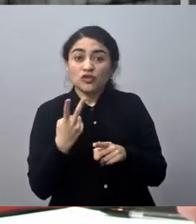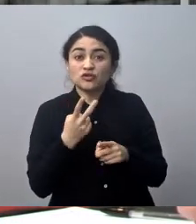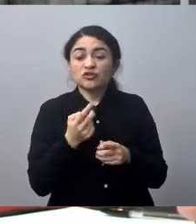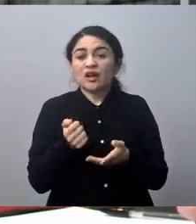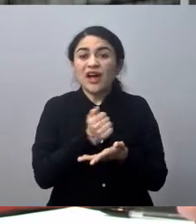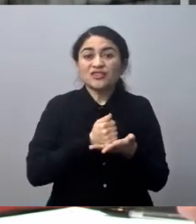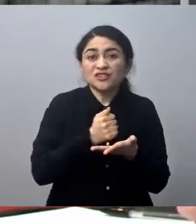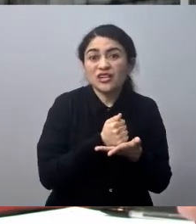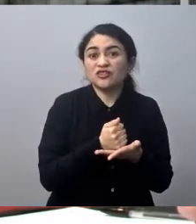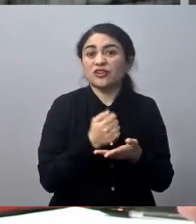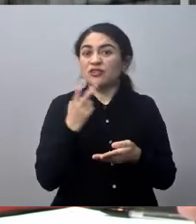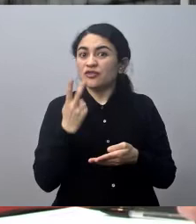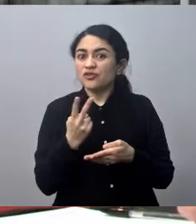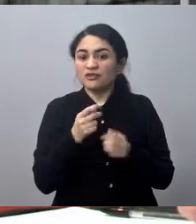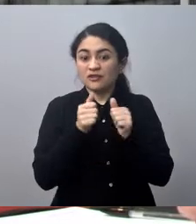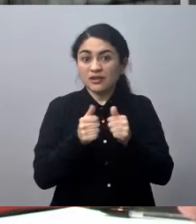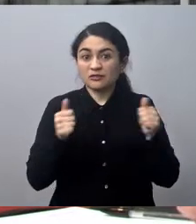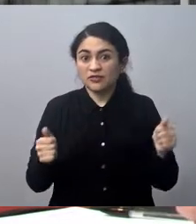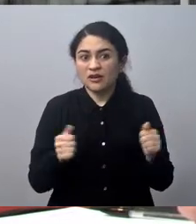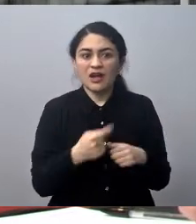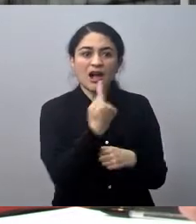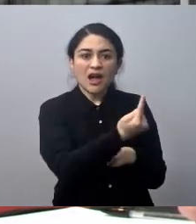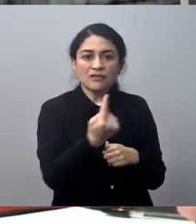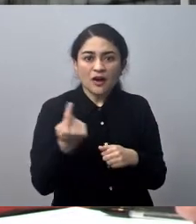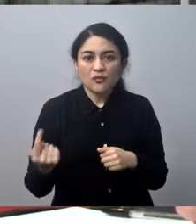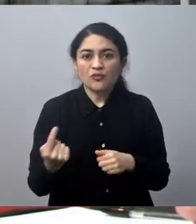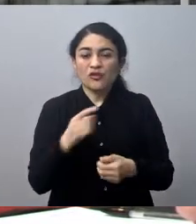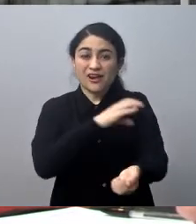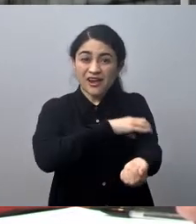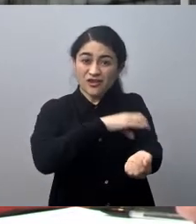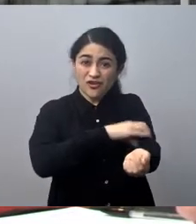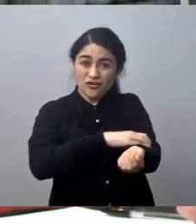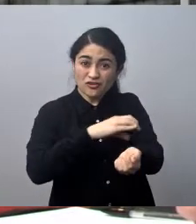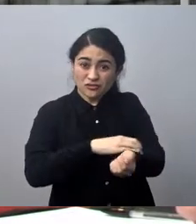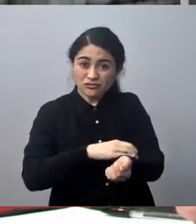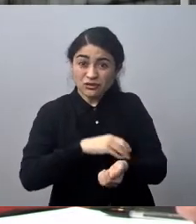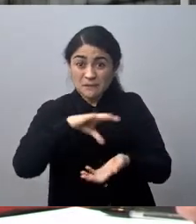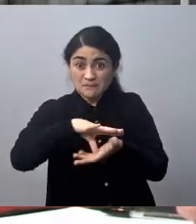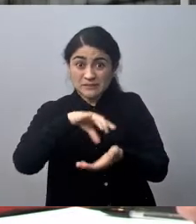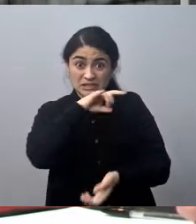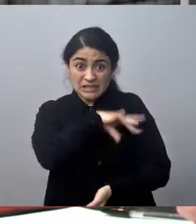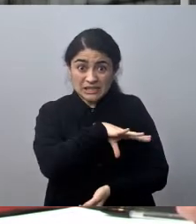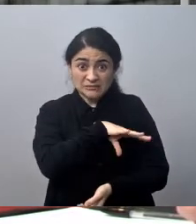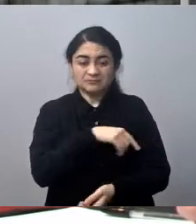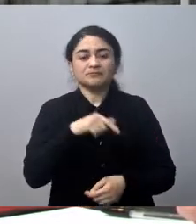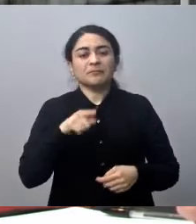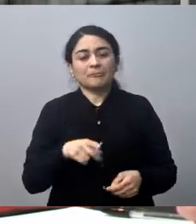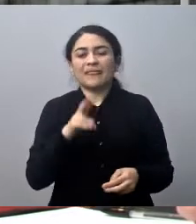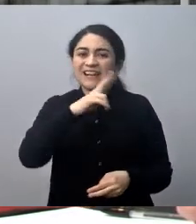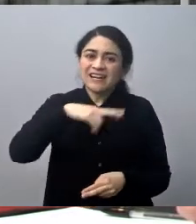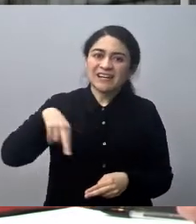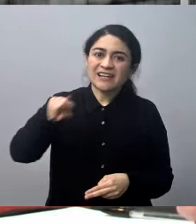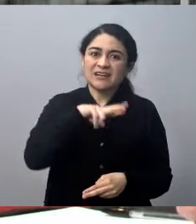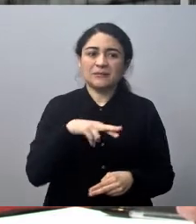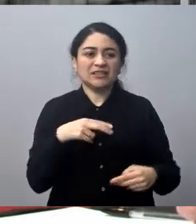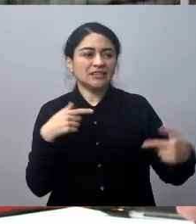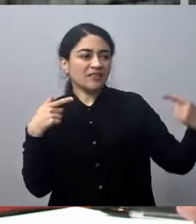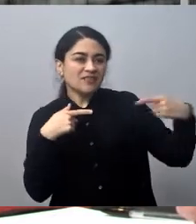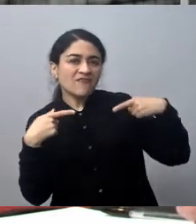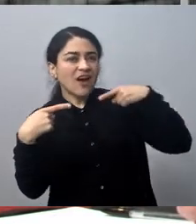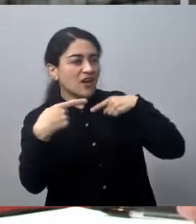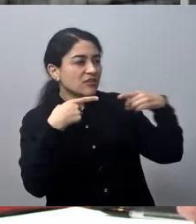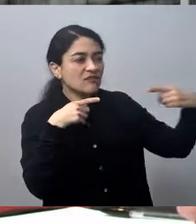directorios, para que en cada una de las regiones del país se replique este debate, de tal manera que